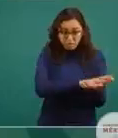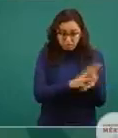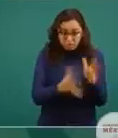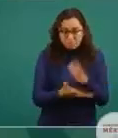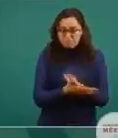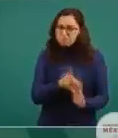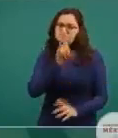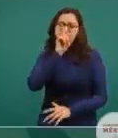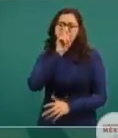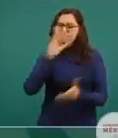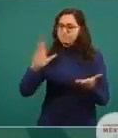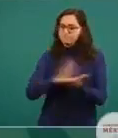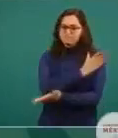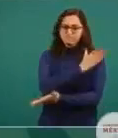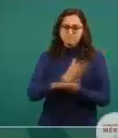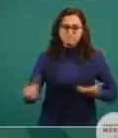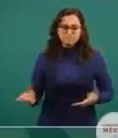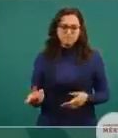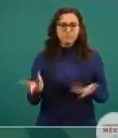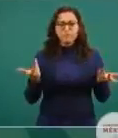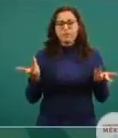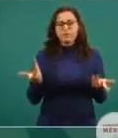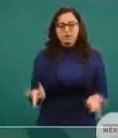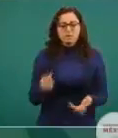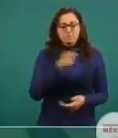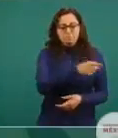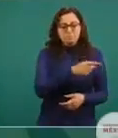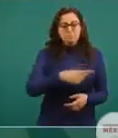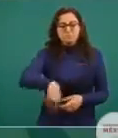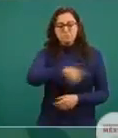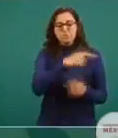que la delincuencia no tenga protección del gobierno.